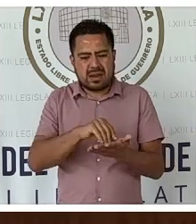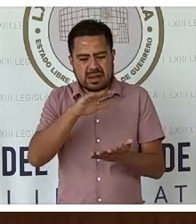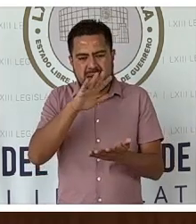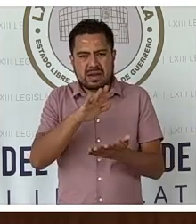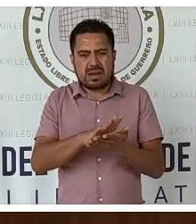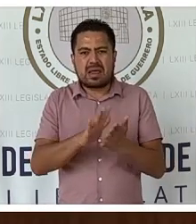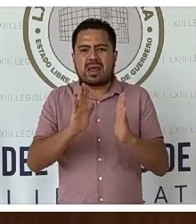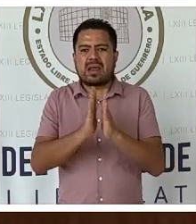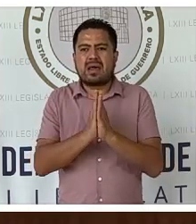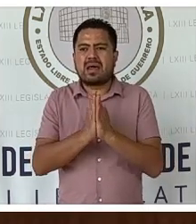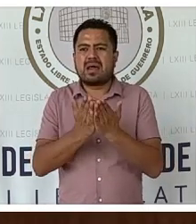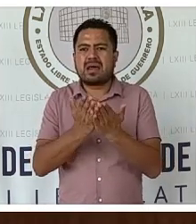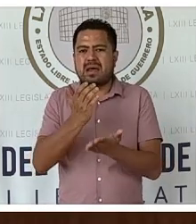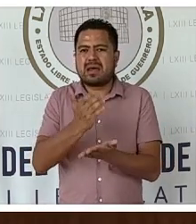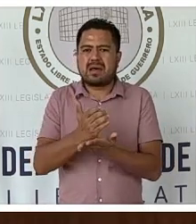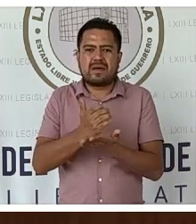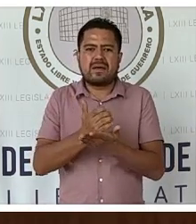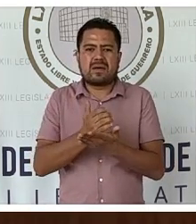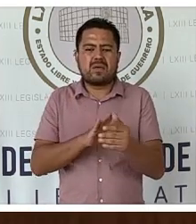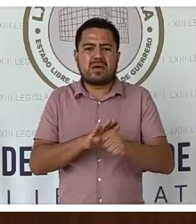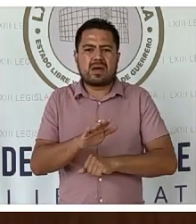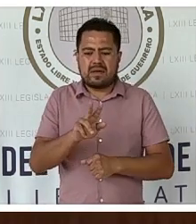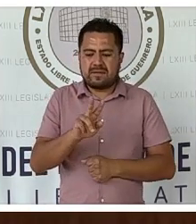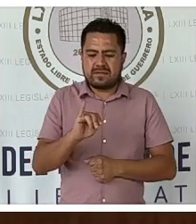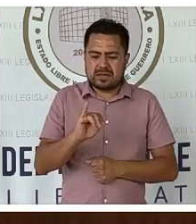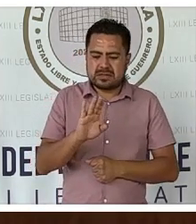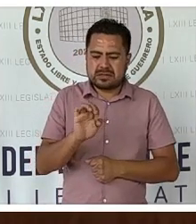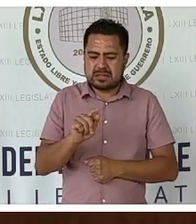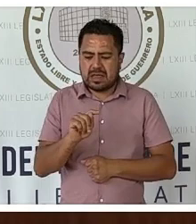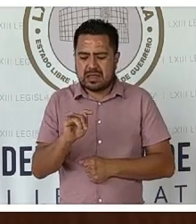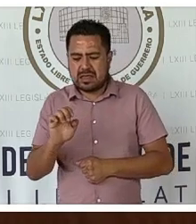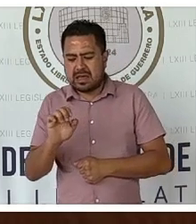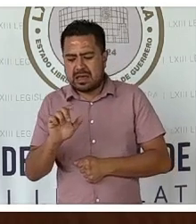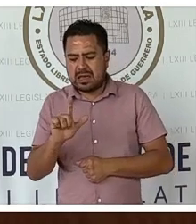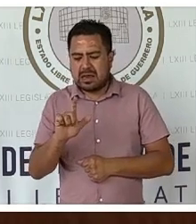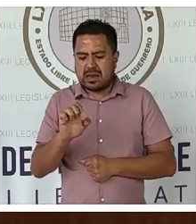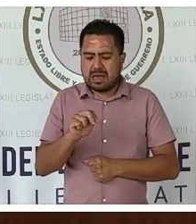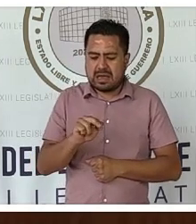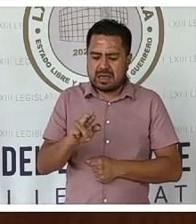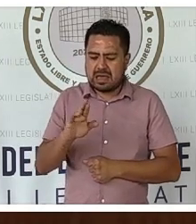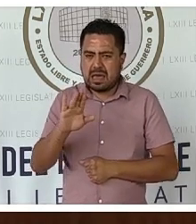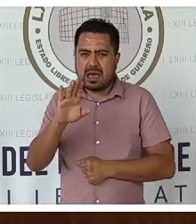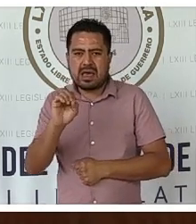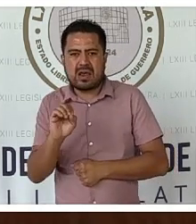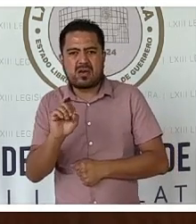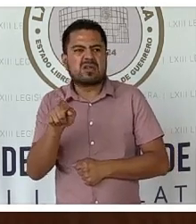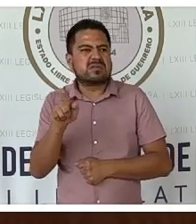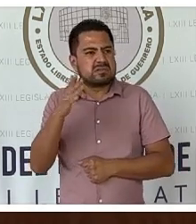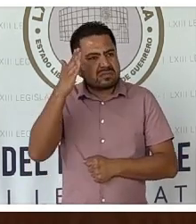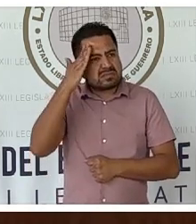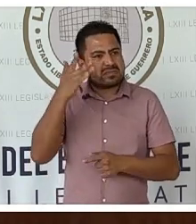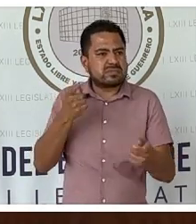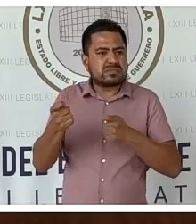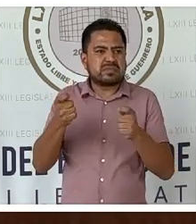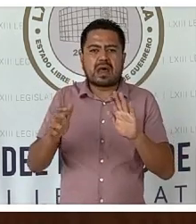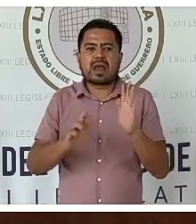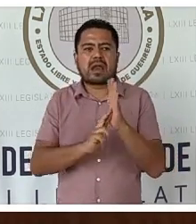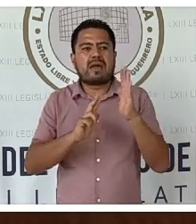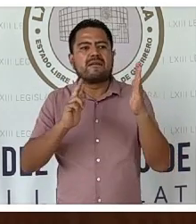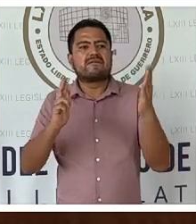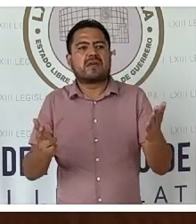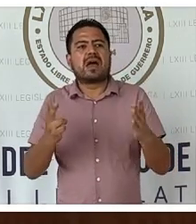en un libro de Vicente Leñero llamado Los Periodistas. Escher dirigió la revista